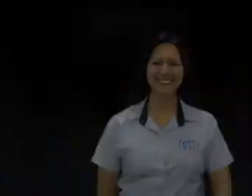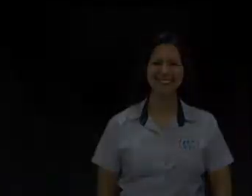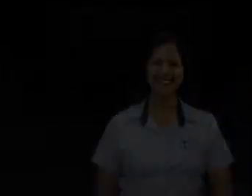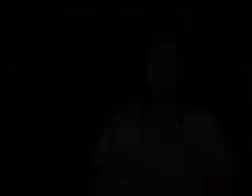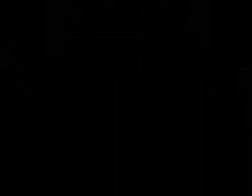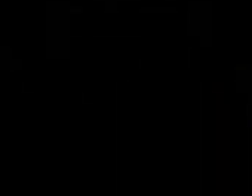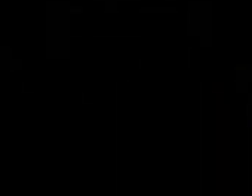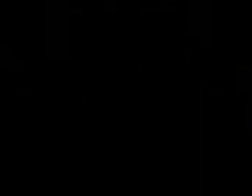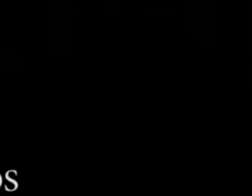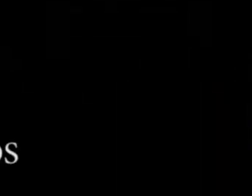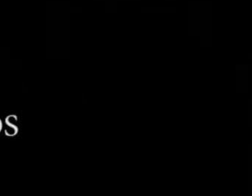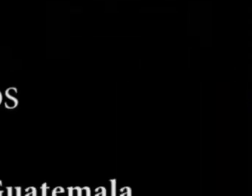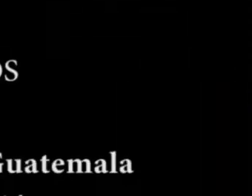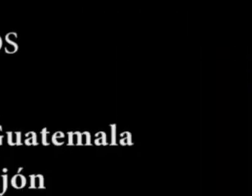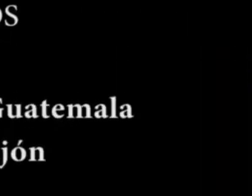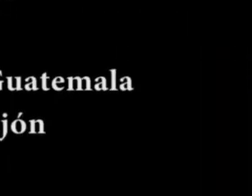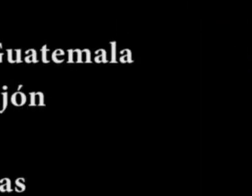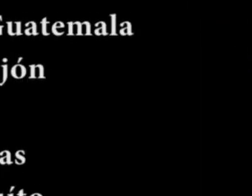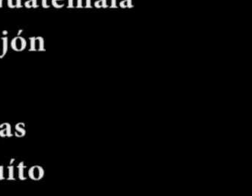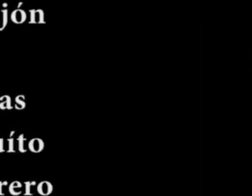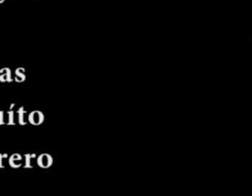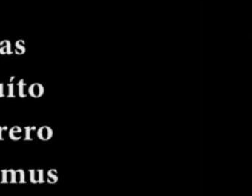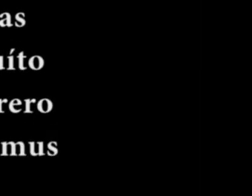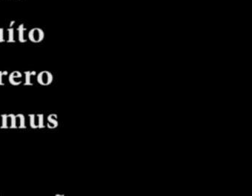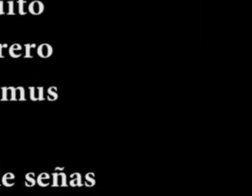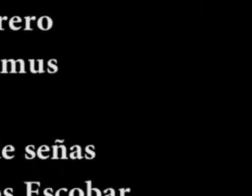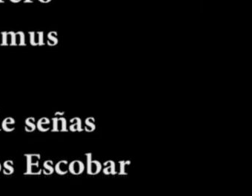nacional. ¡Gracias por